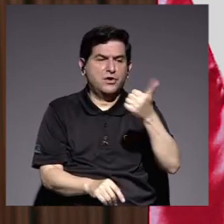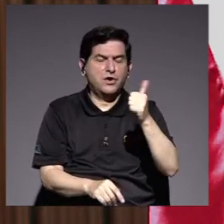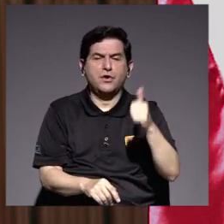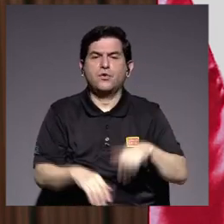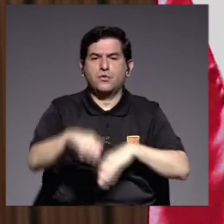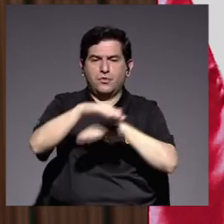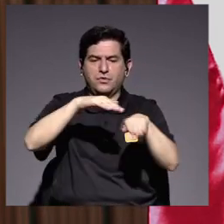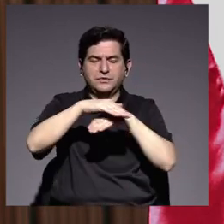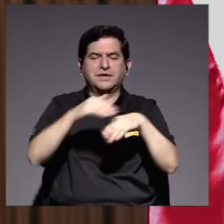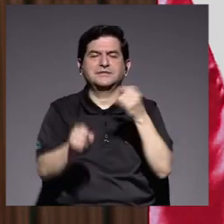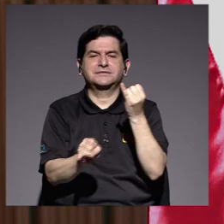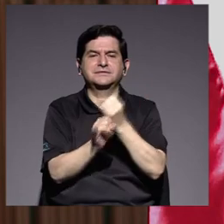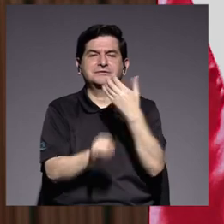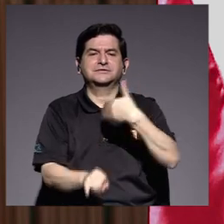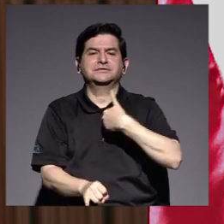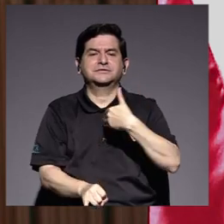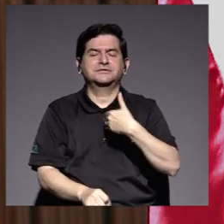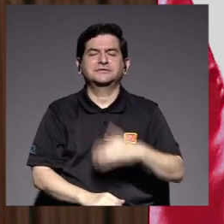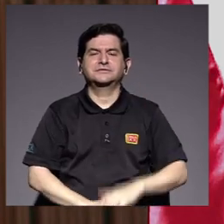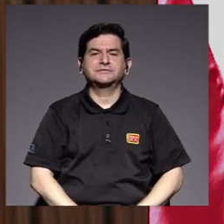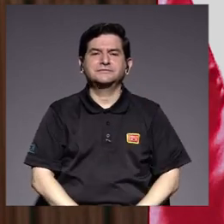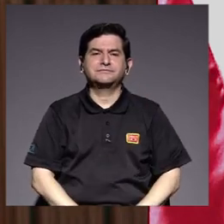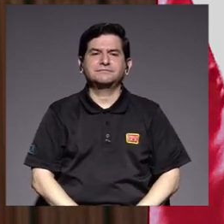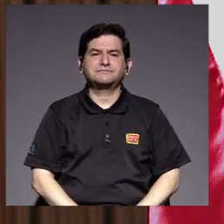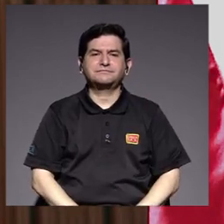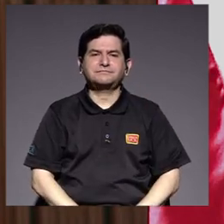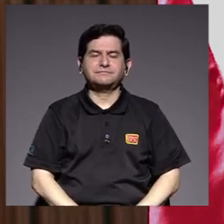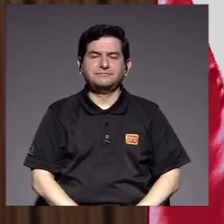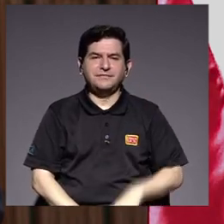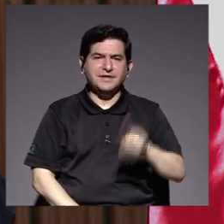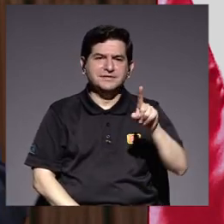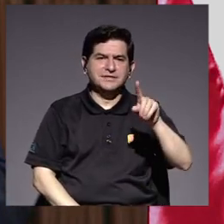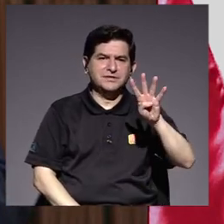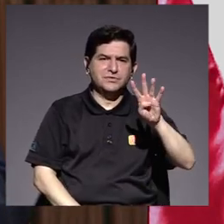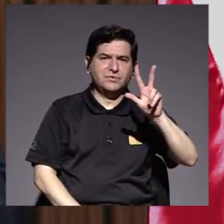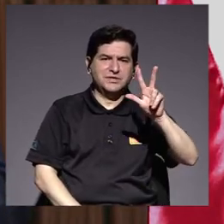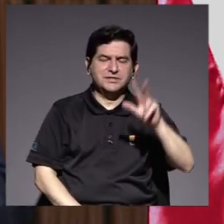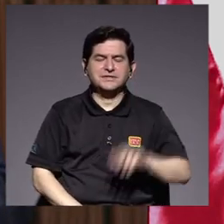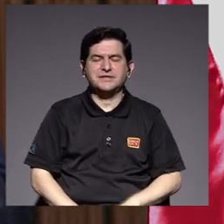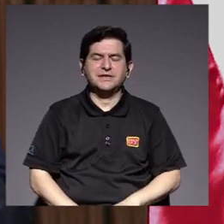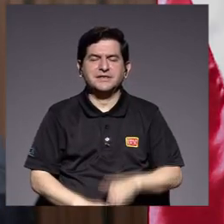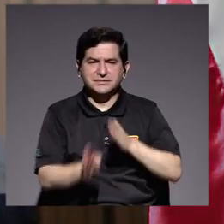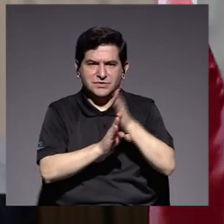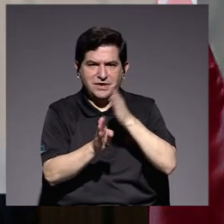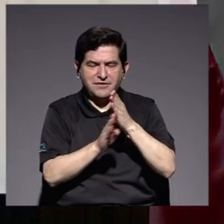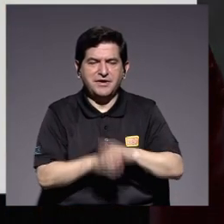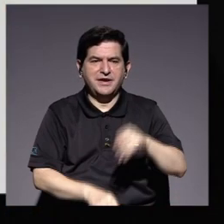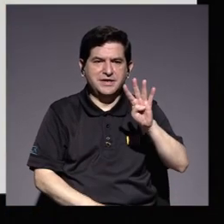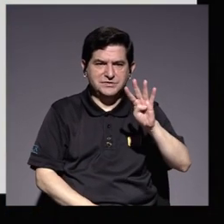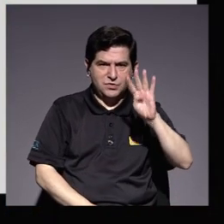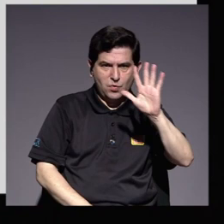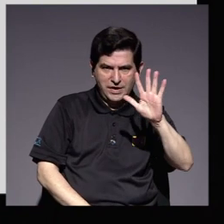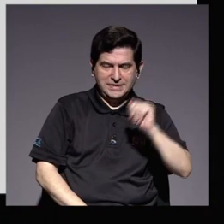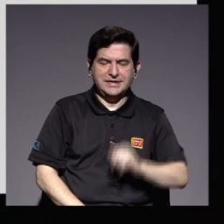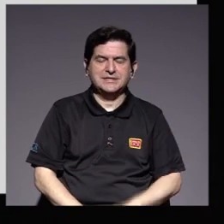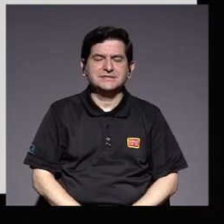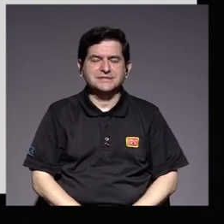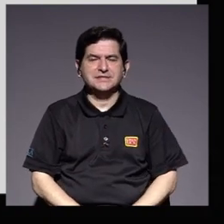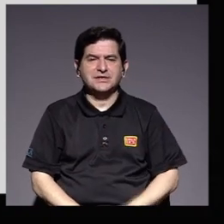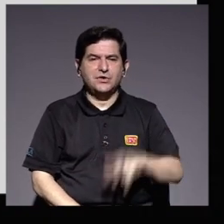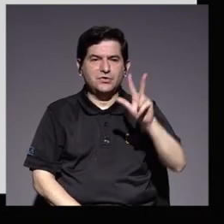pilares de nuestra institución. De entre 143 carreras de grado, 45 de ellas, es decir, el